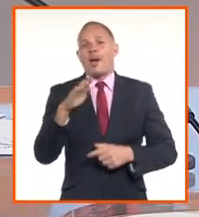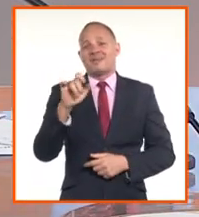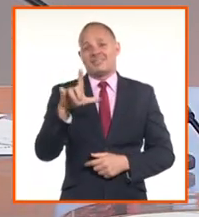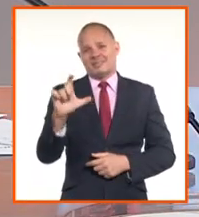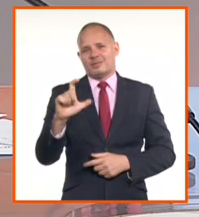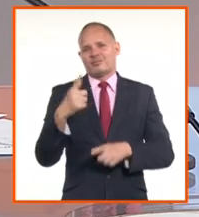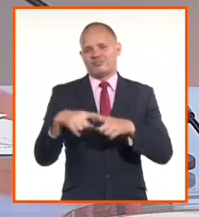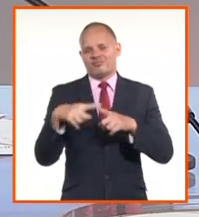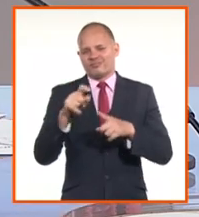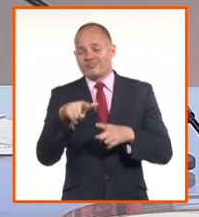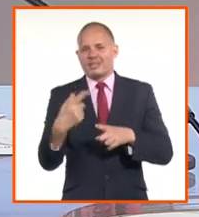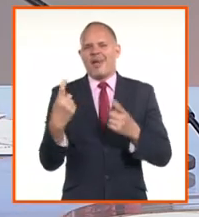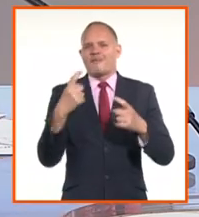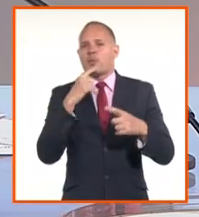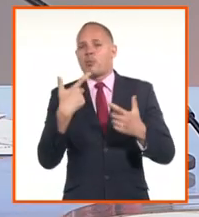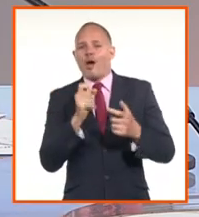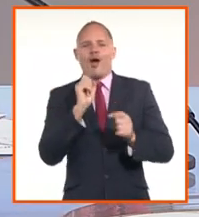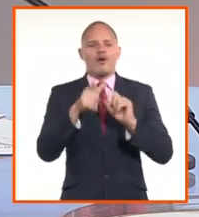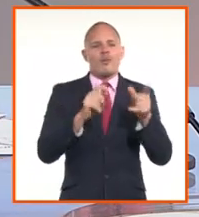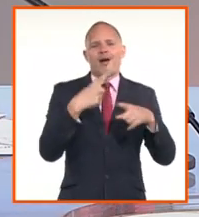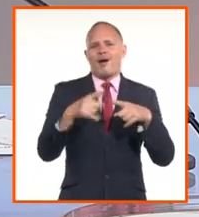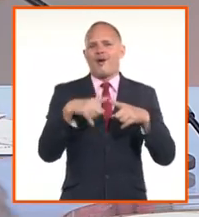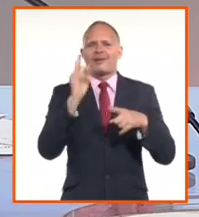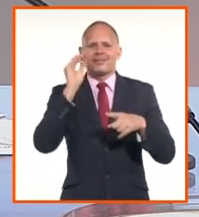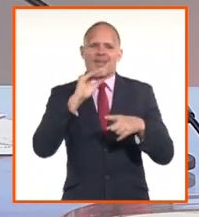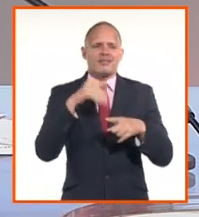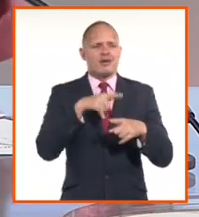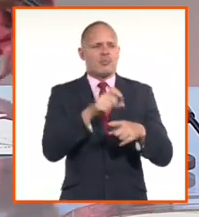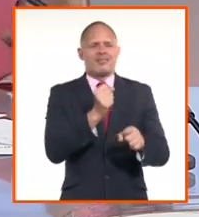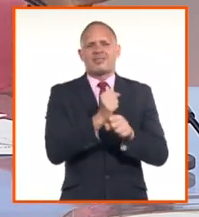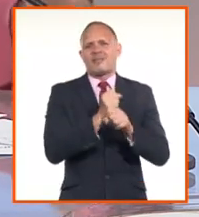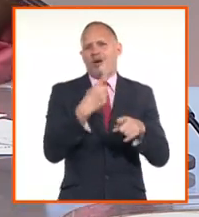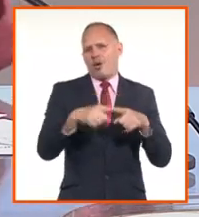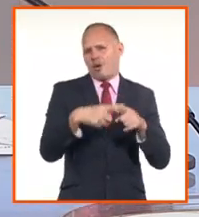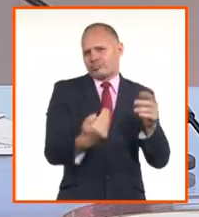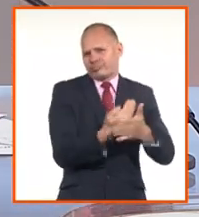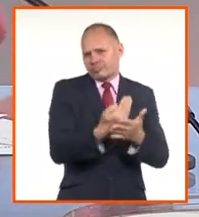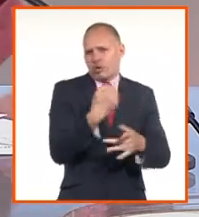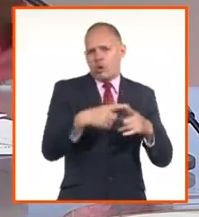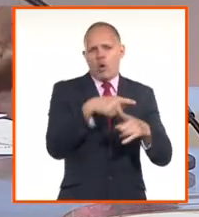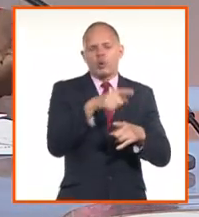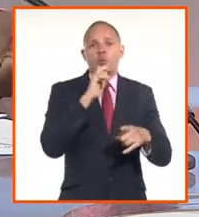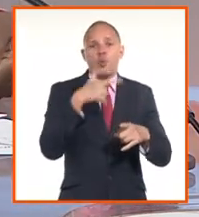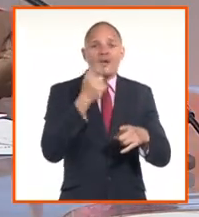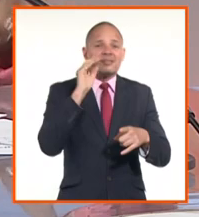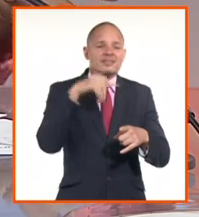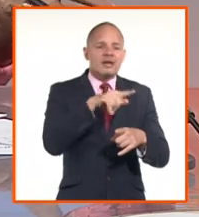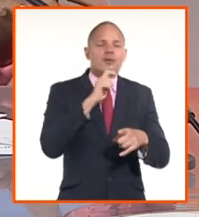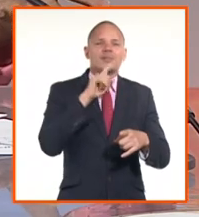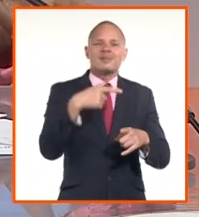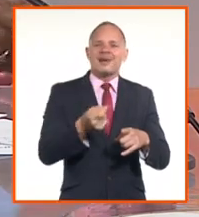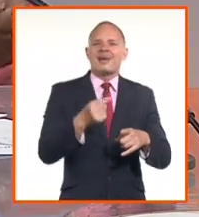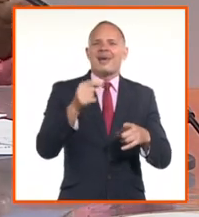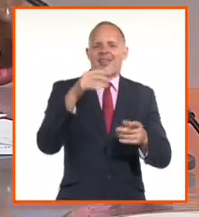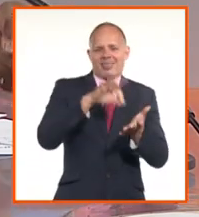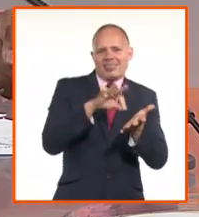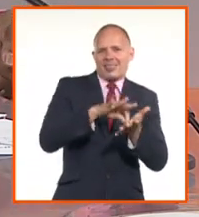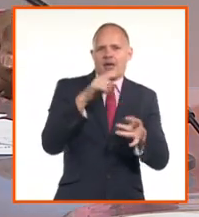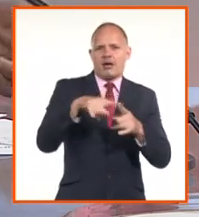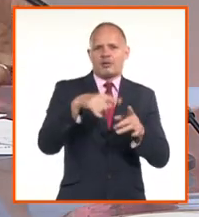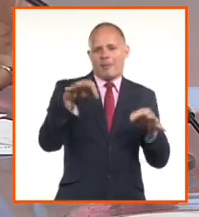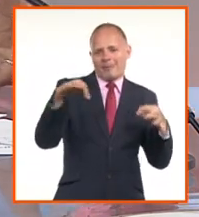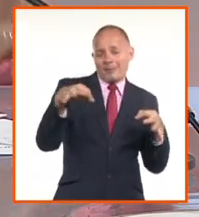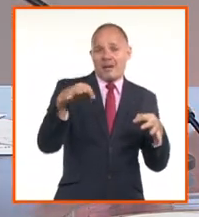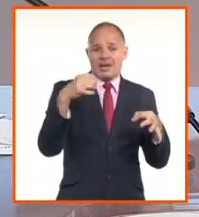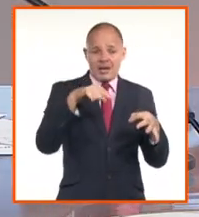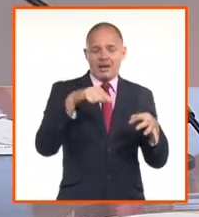la tinta, el papel y el equipamiento en la cual se emite, es decir, se